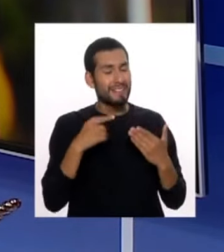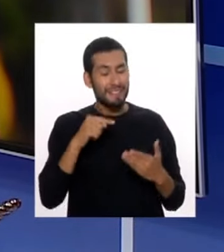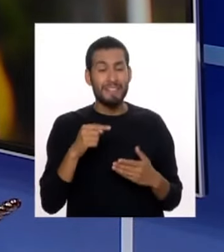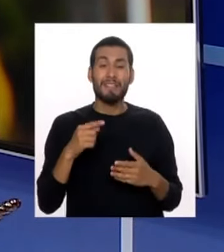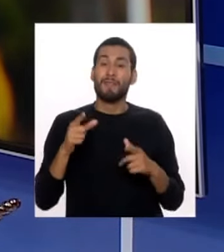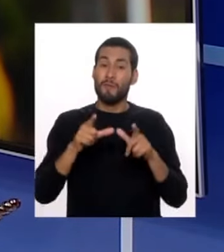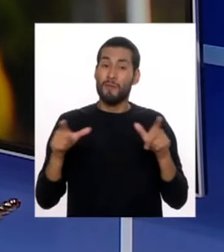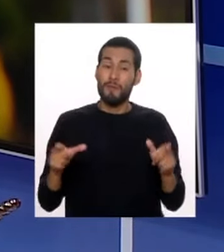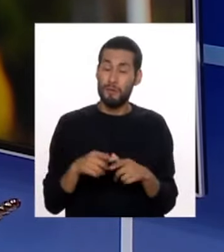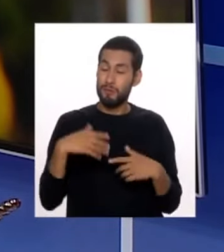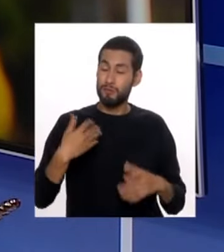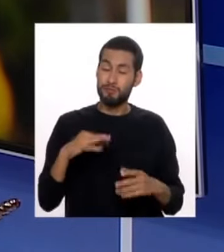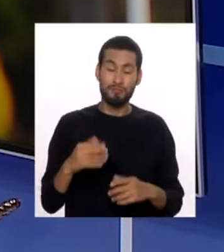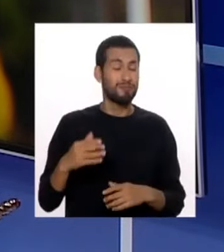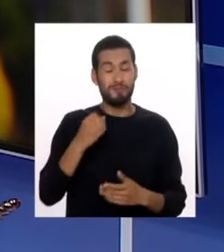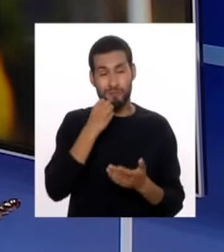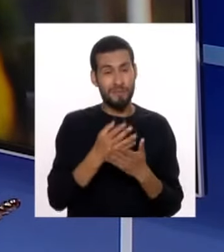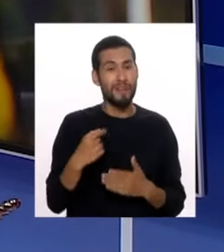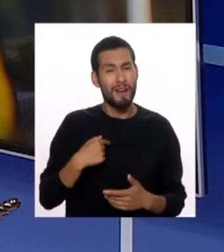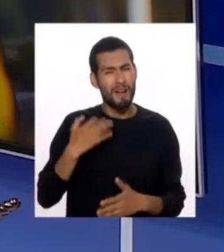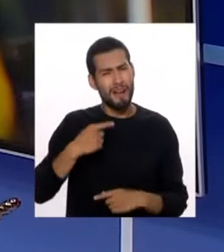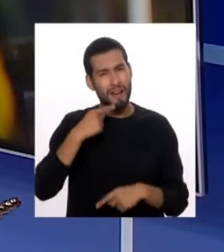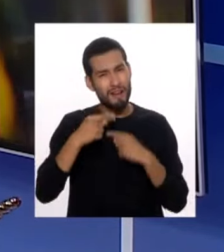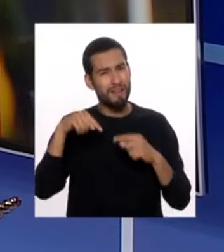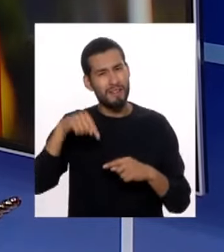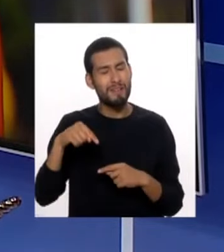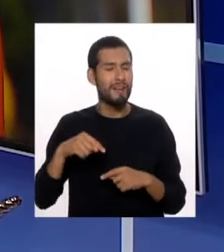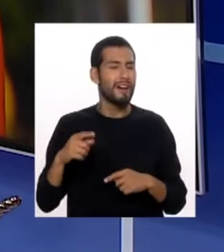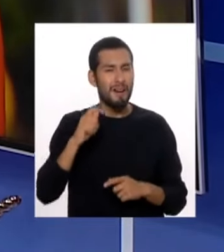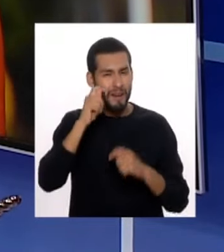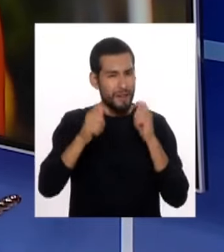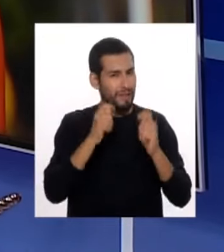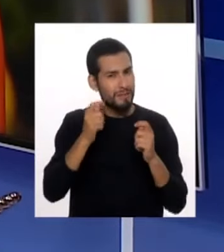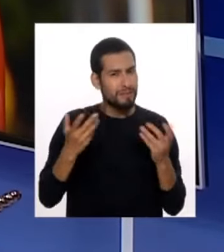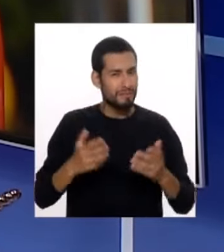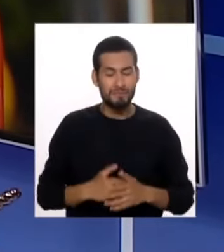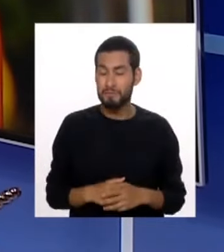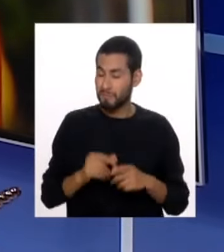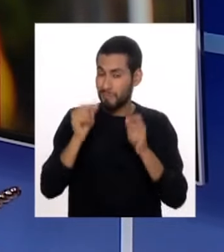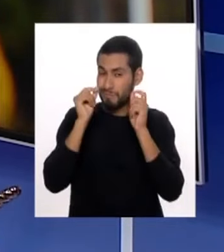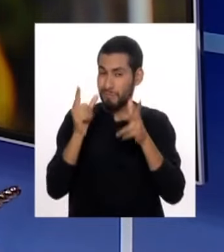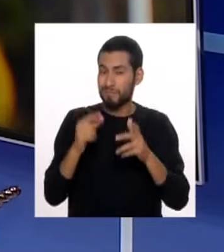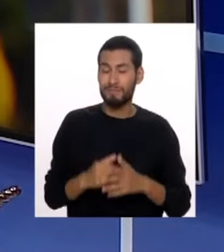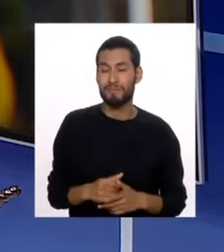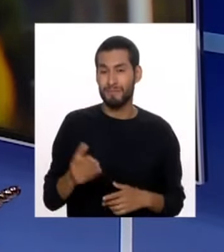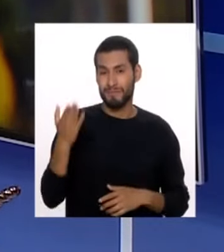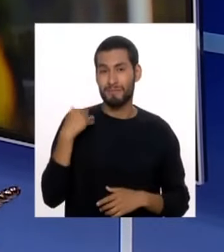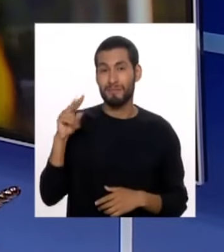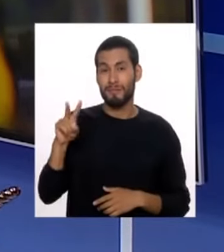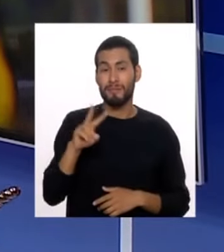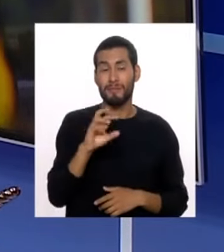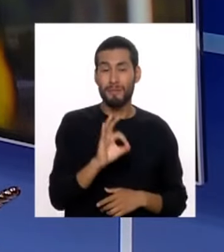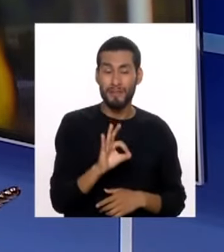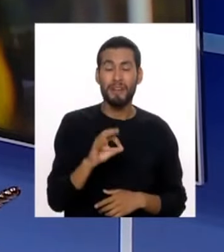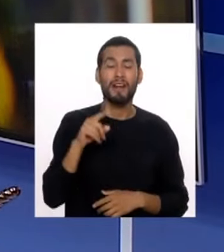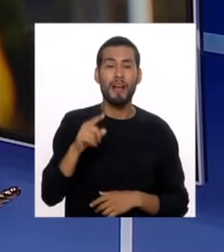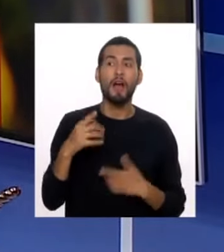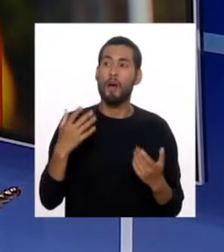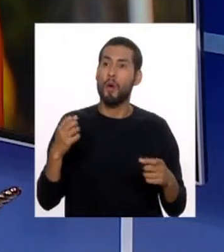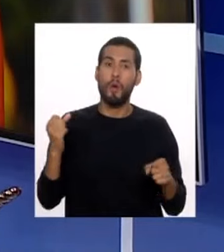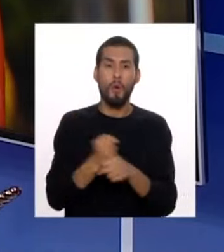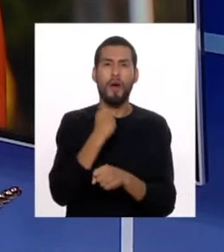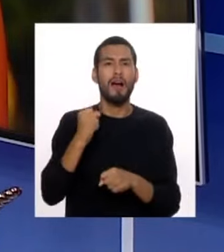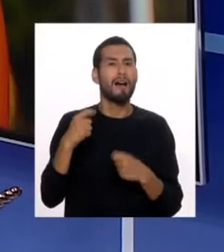Mágico del Agua sin duda un lugar maravilloso y te quiero contar que este atractivo turístico es tan sorprendente que en el 2009 obtuvo el récord